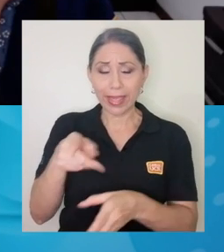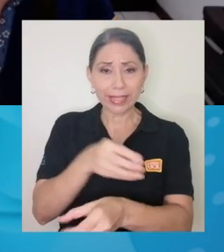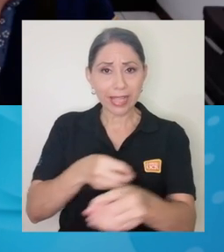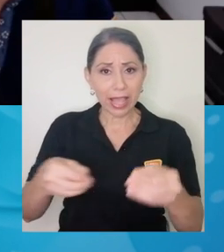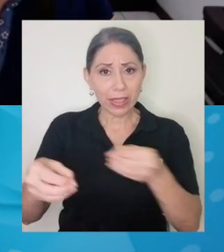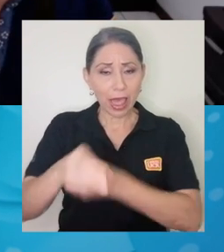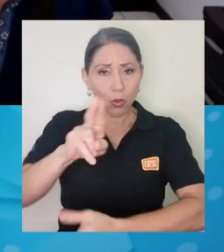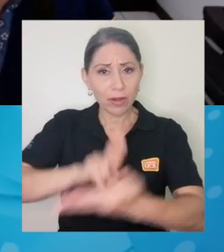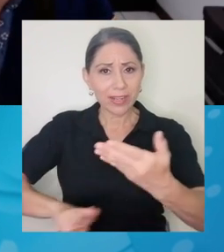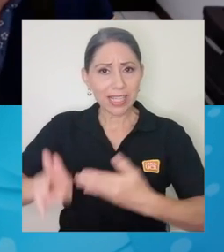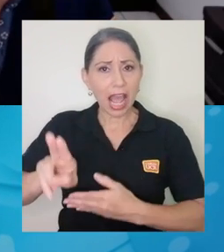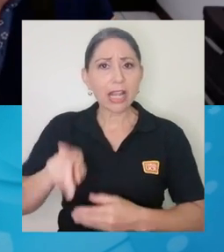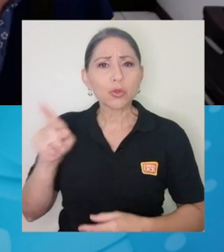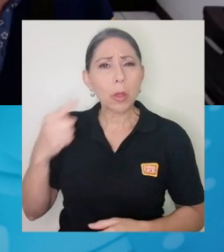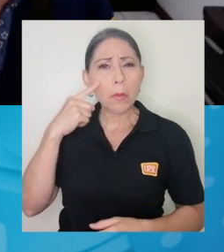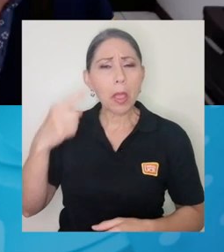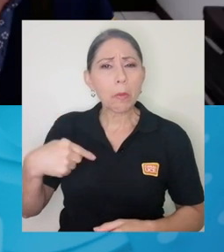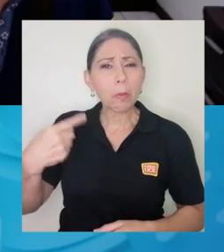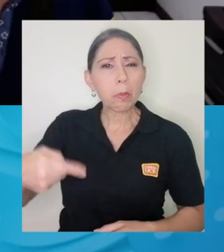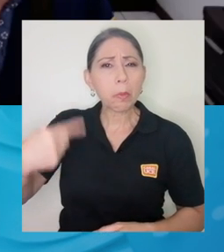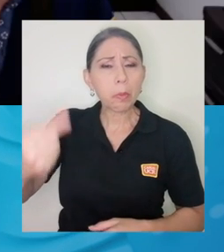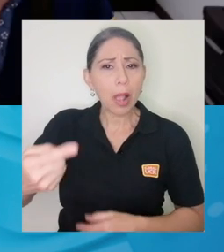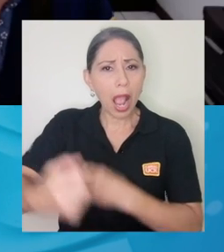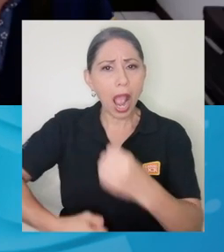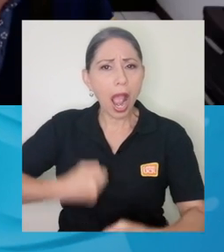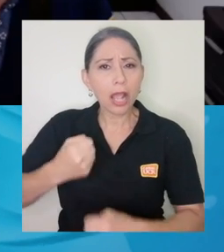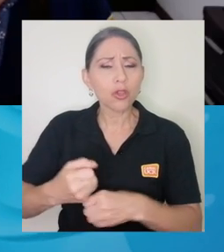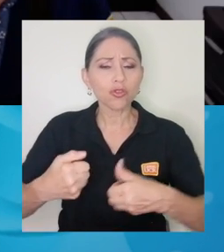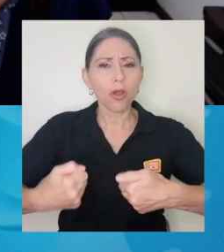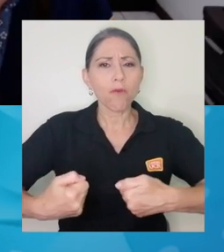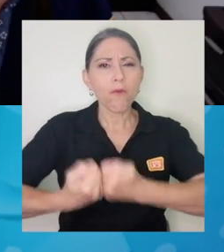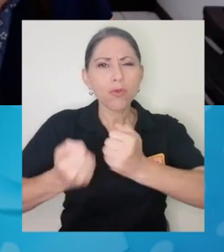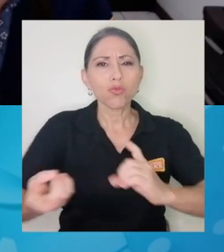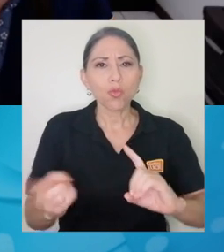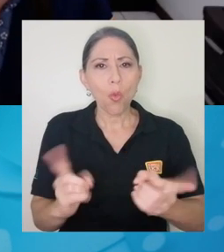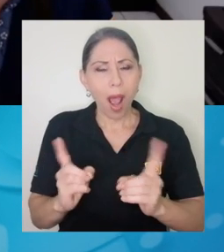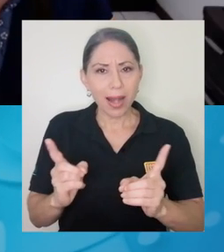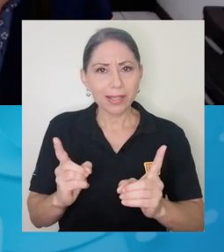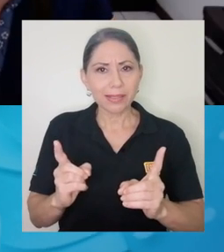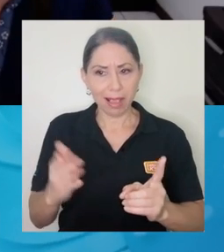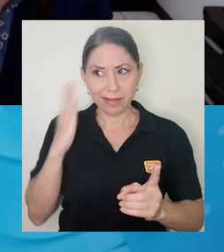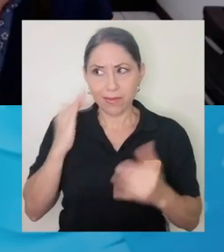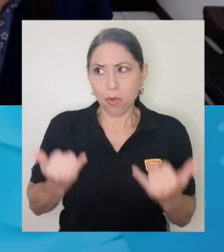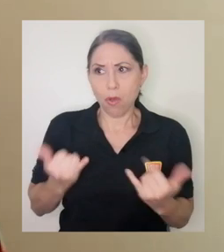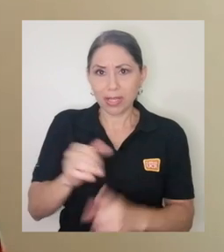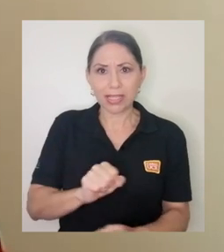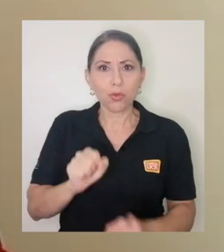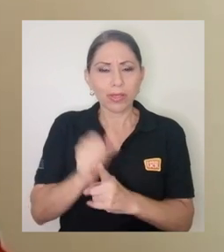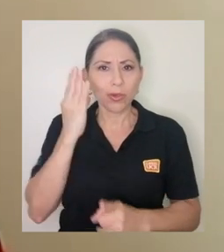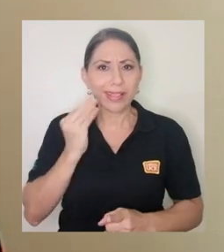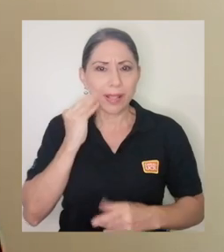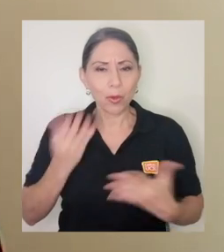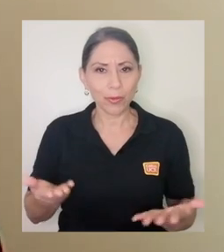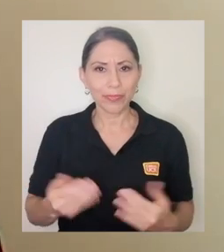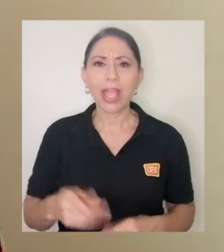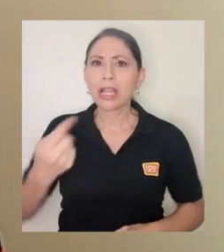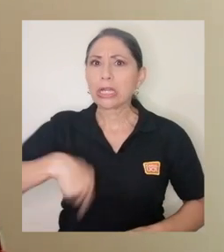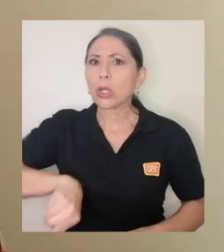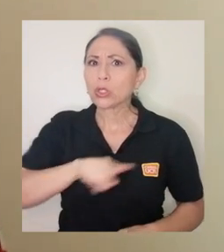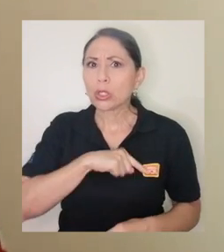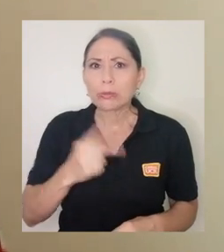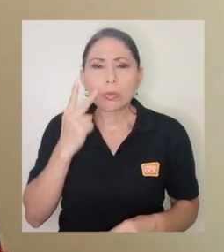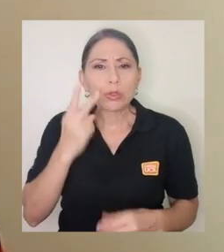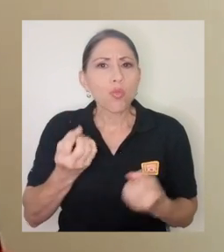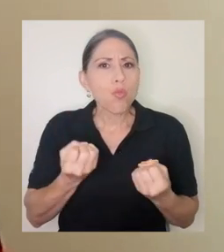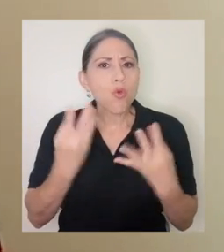universitaria, ¿qué retos visualiza para los próximos años y tomando en cuenta el contexto en el que estamos? Hemos podido identificar muchas